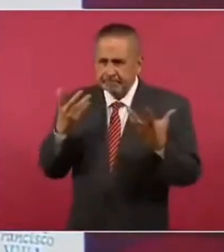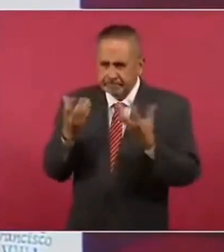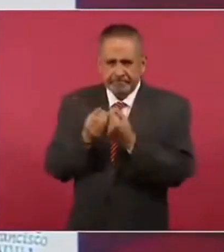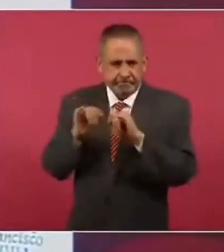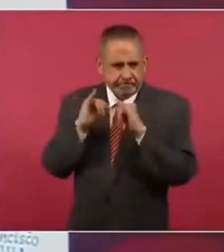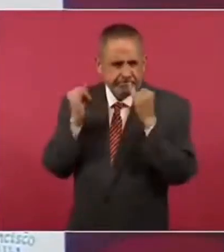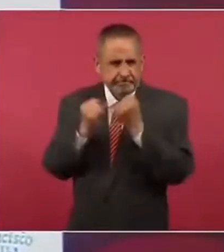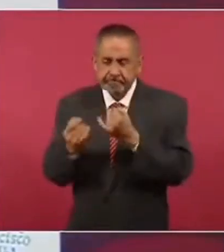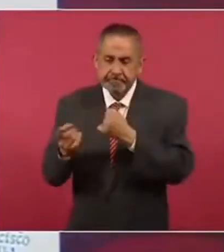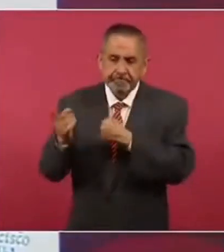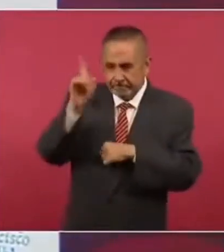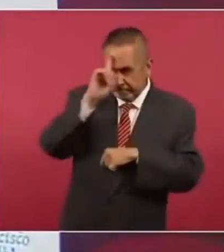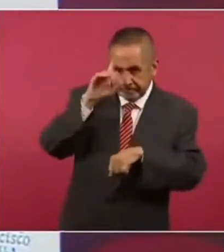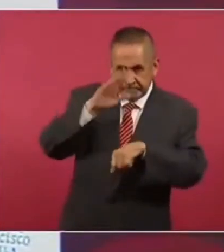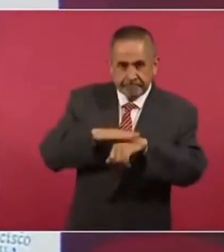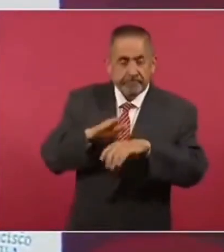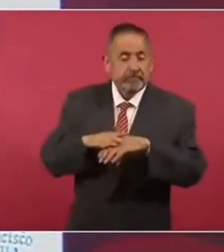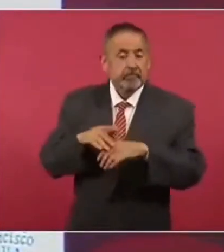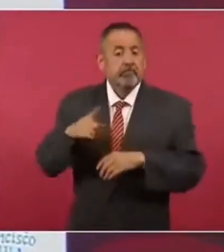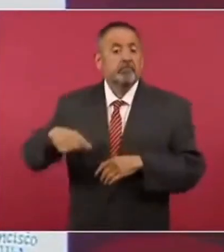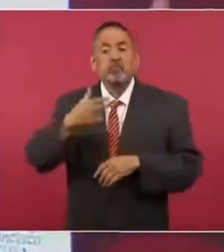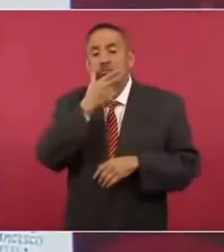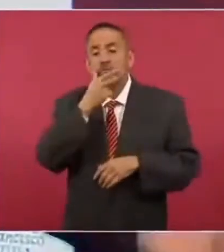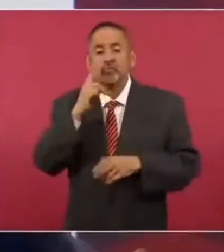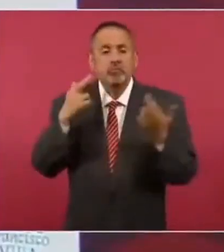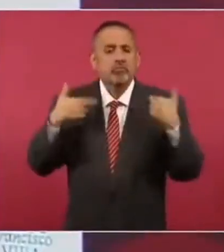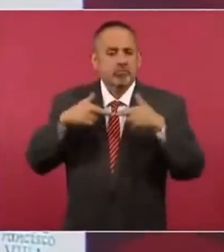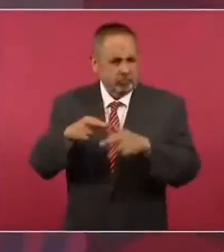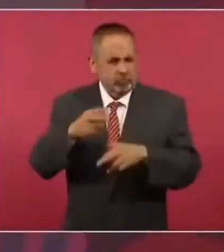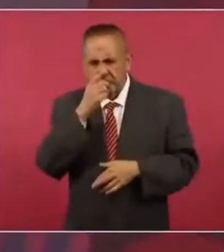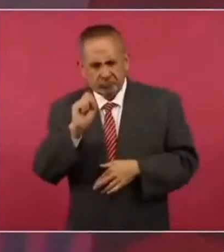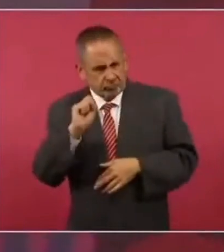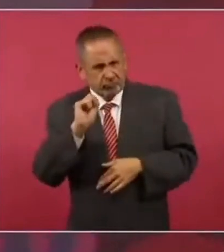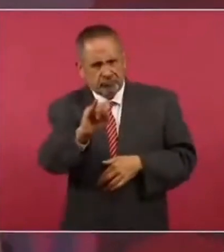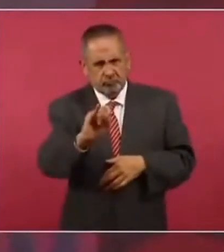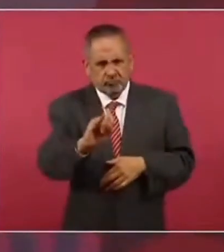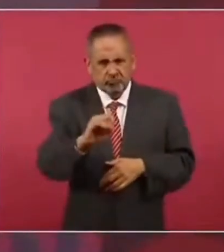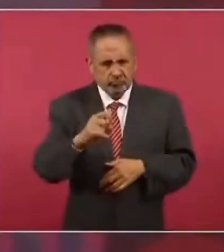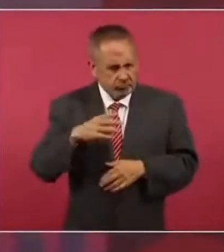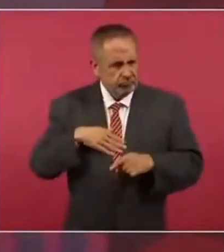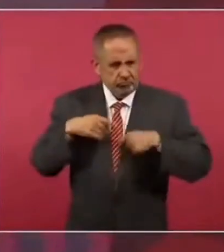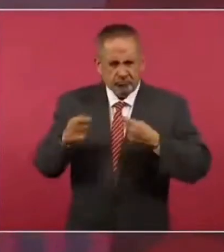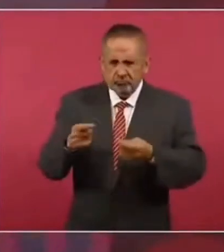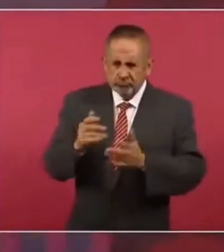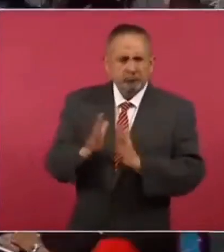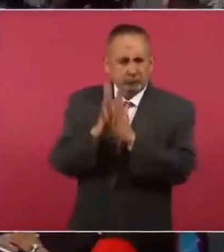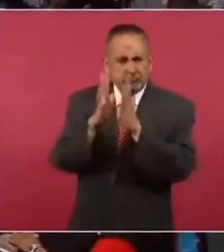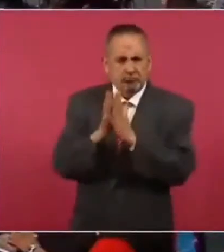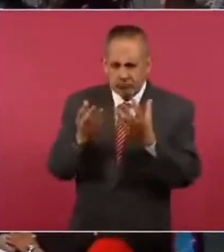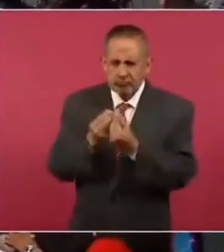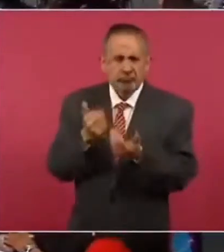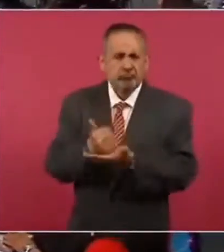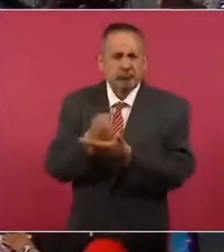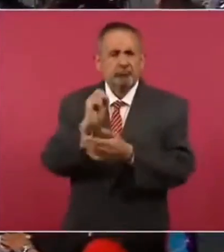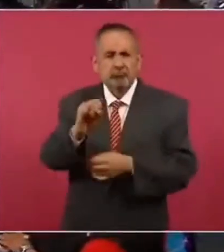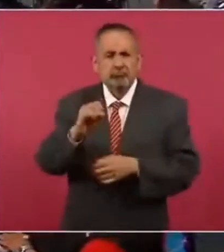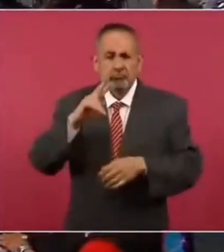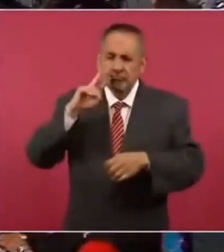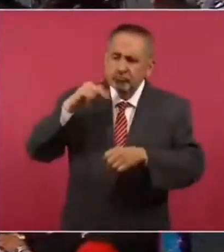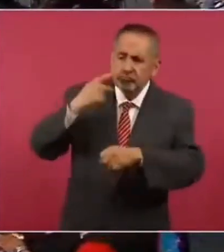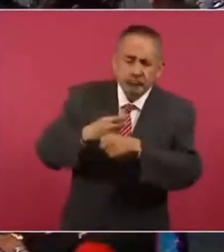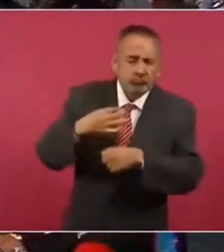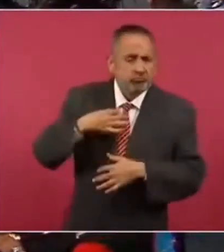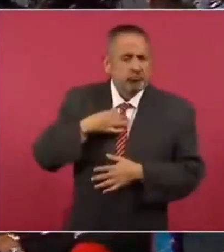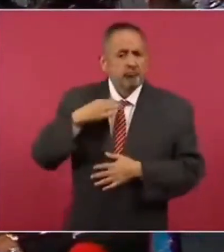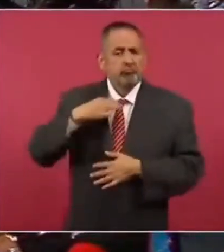reunimos, de que las maestras, los maestros dicen, bueno, sí, nosotros vamos a participar, voluntariamente,